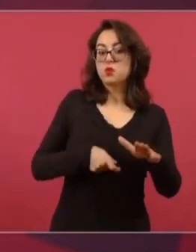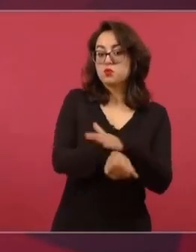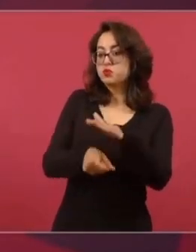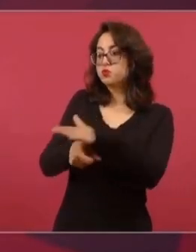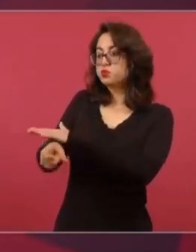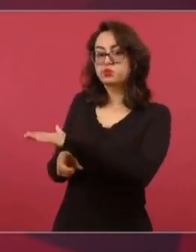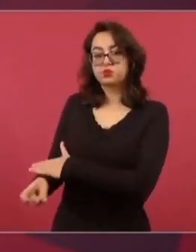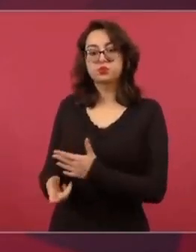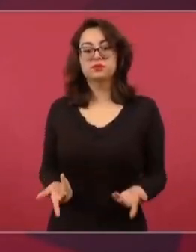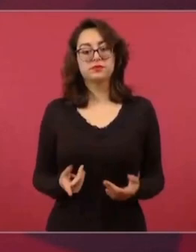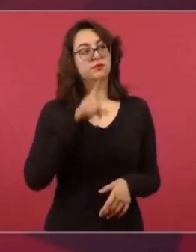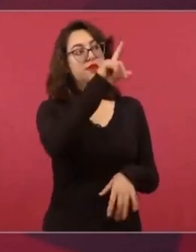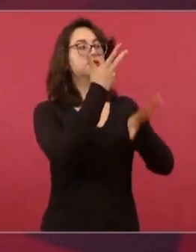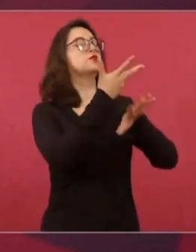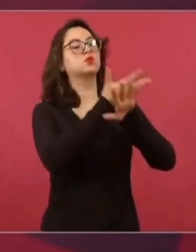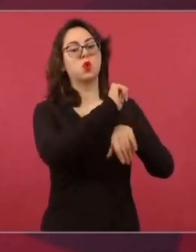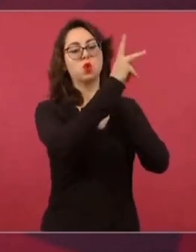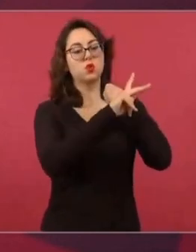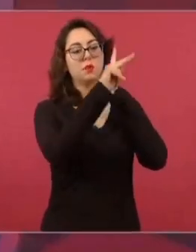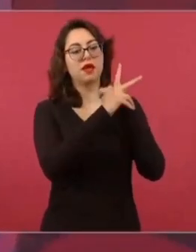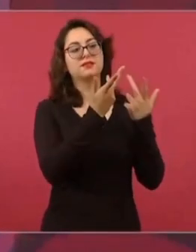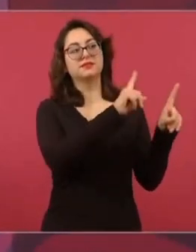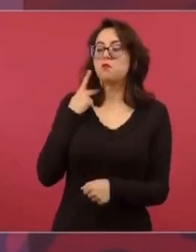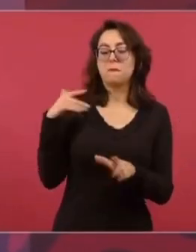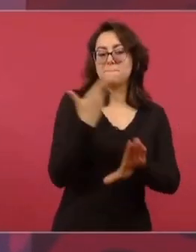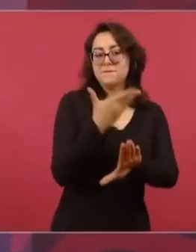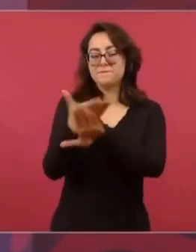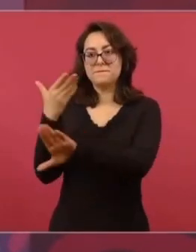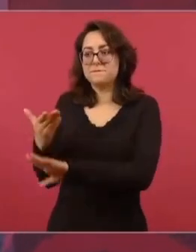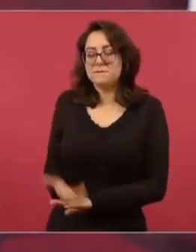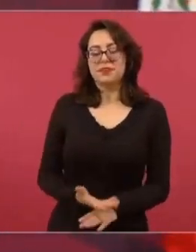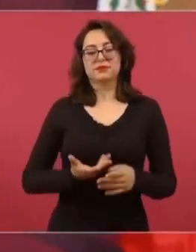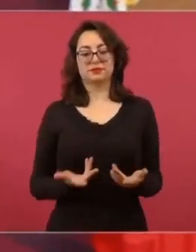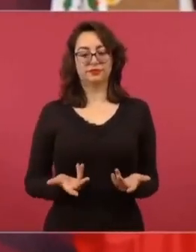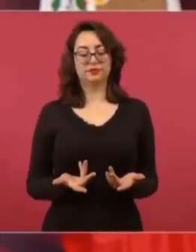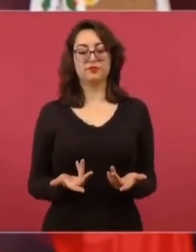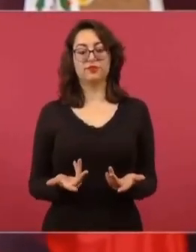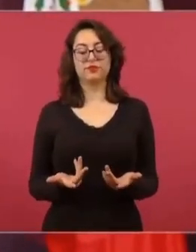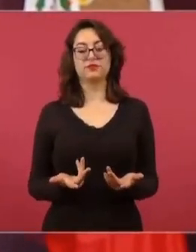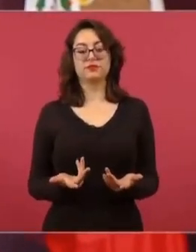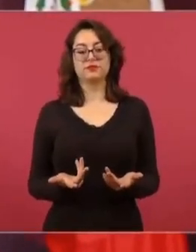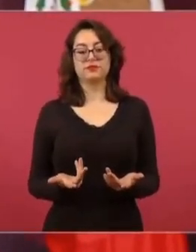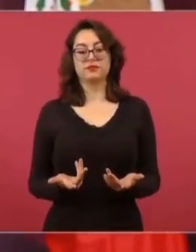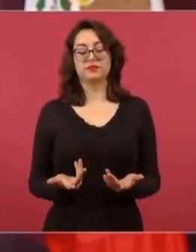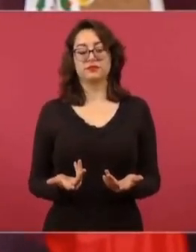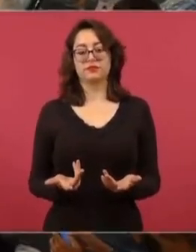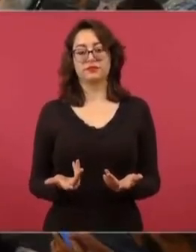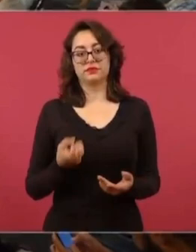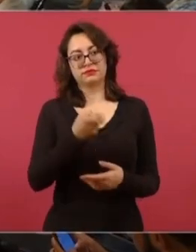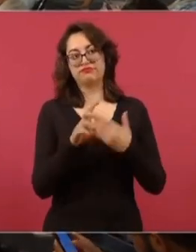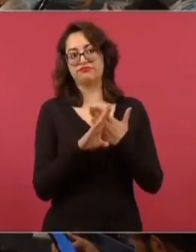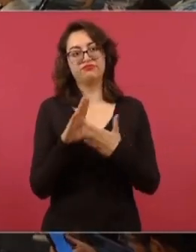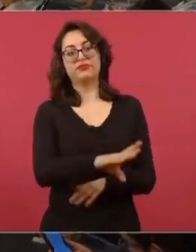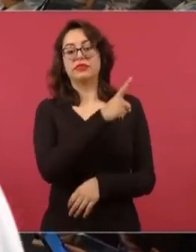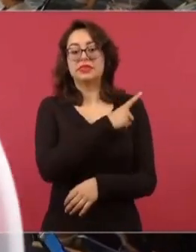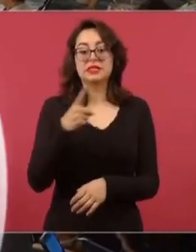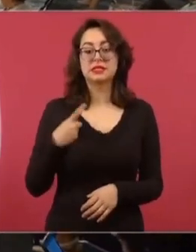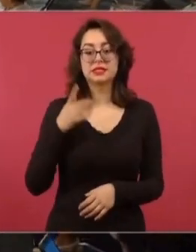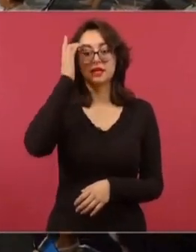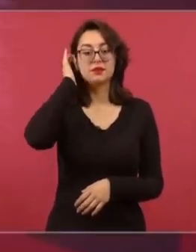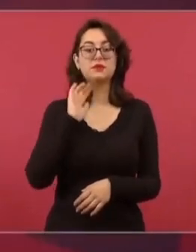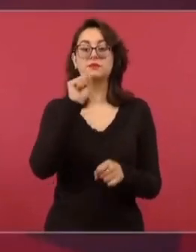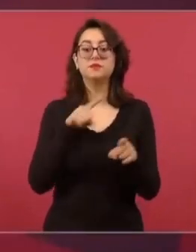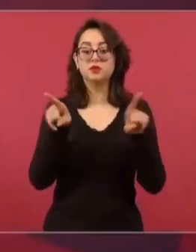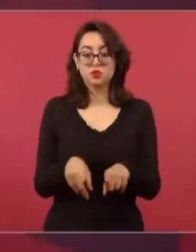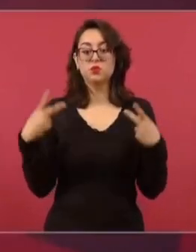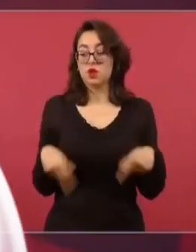el que se reciba dinero del extranjero, también con esos propósitos. Y desde luego, desterrar por completo la compra del